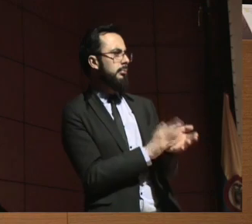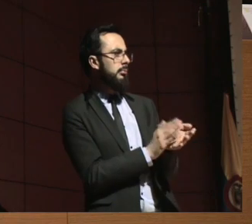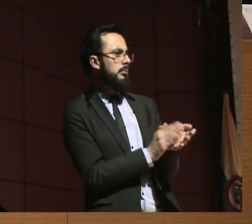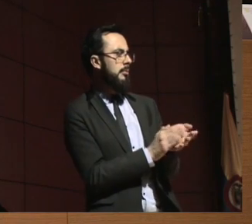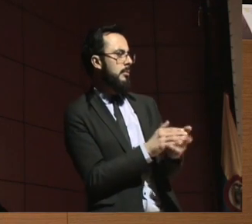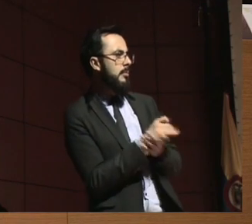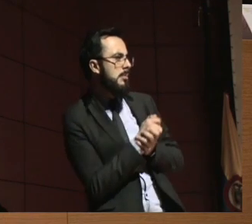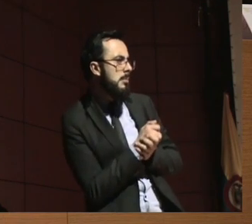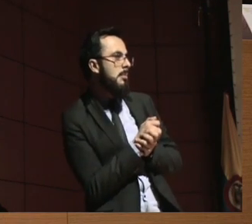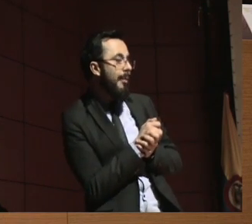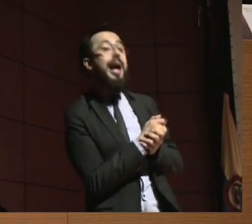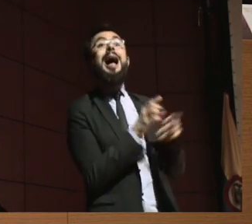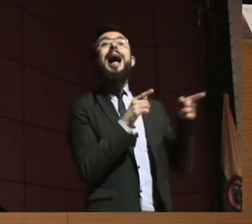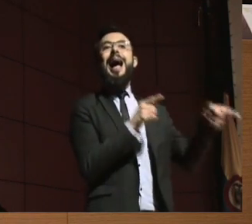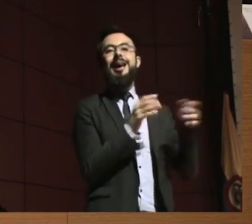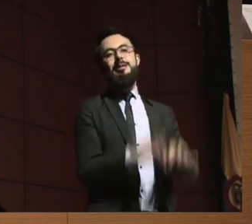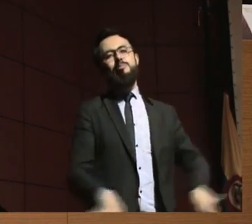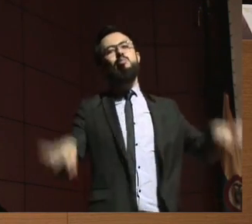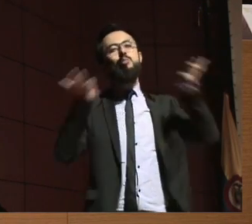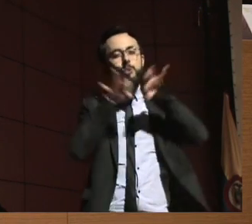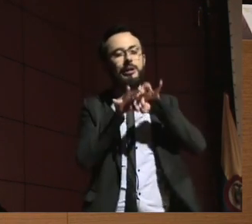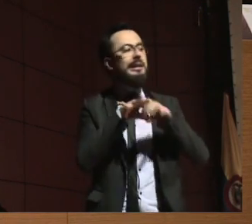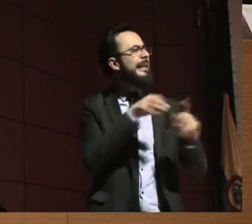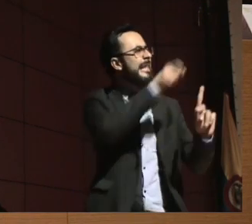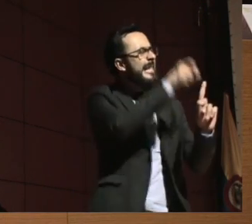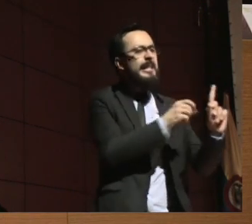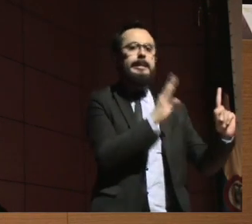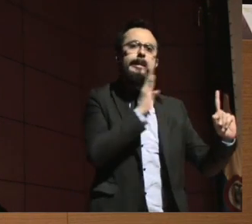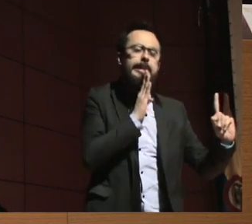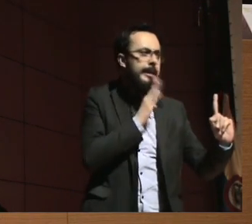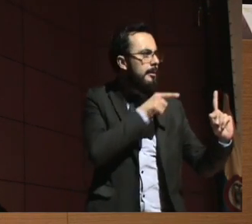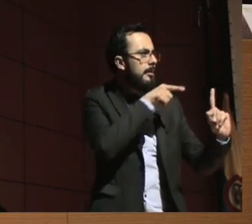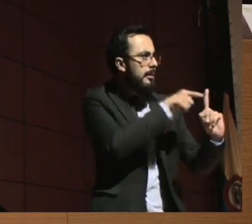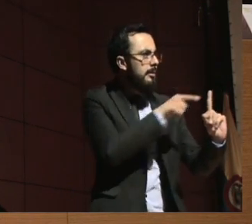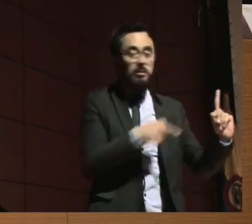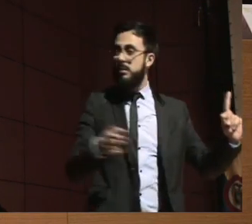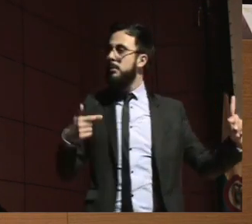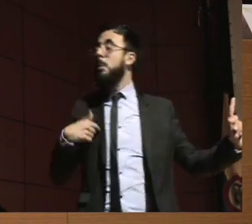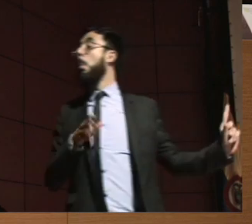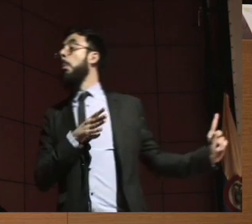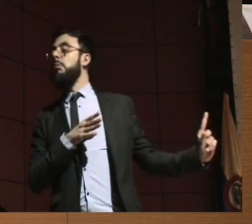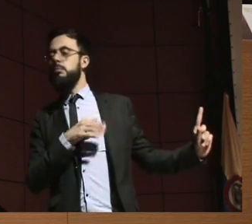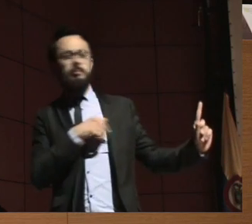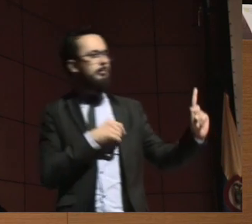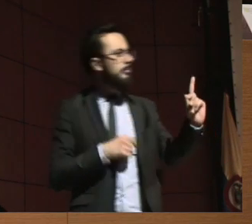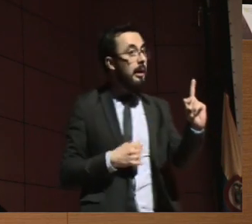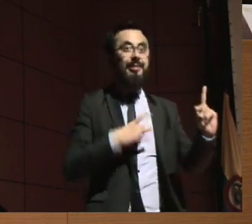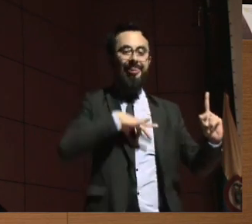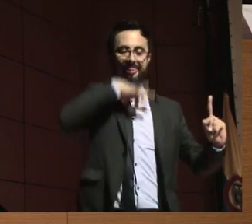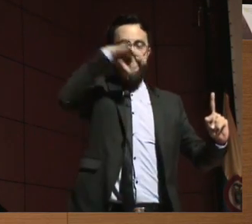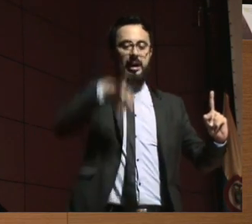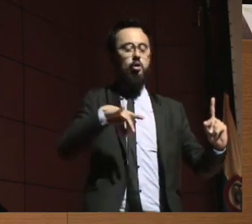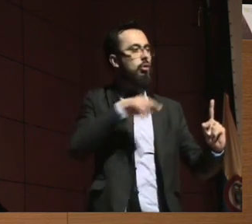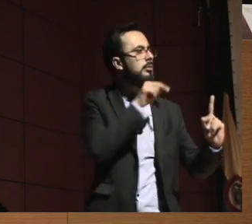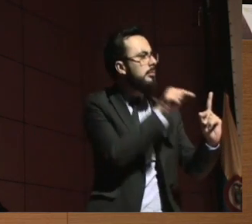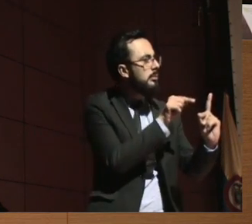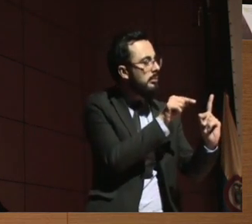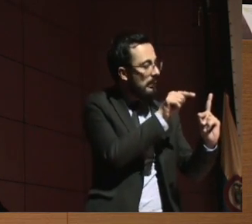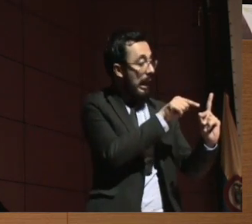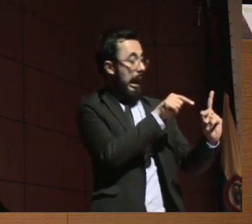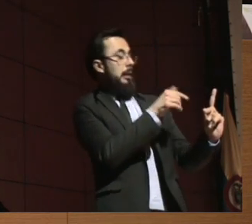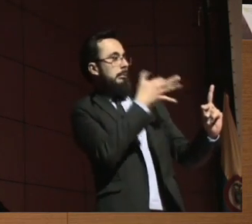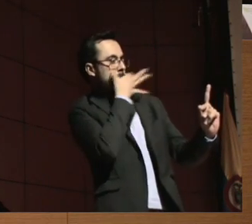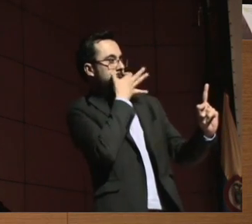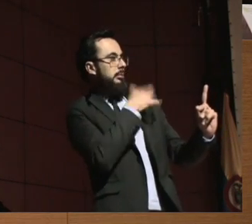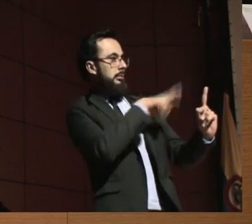en el reconocimiento de la capacidad legal. Poder conocer a la persona y reconocer su dignidad, reconocer que es una persona. Y en ese